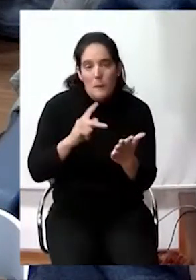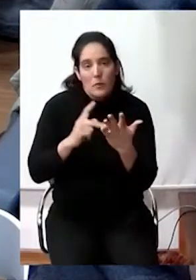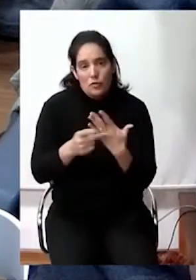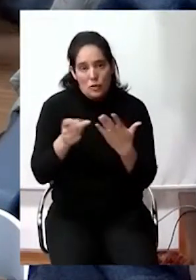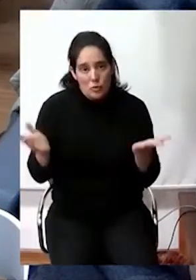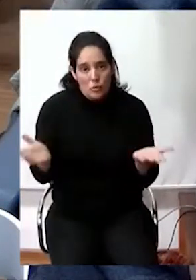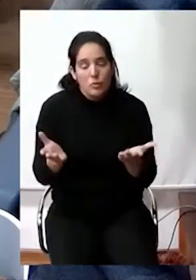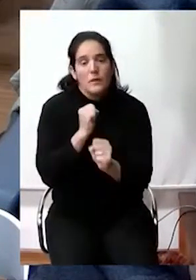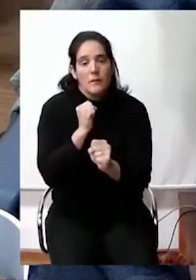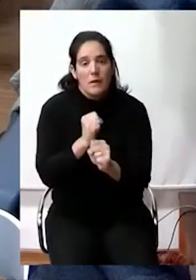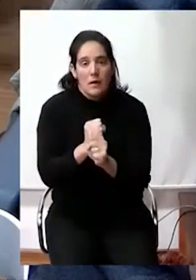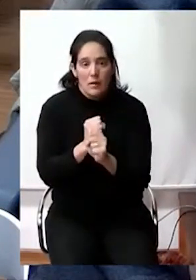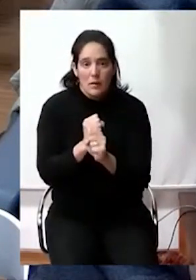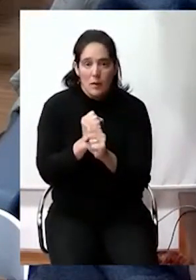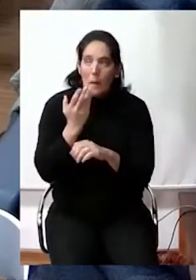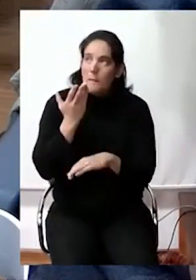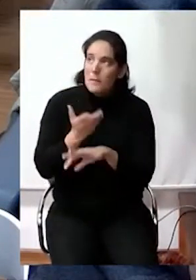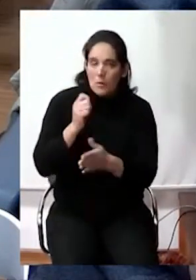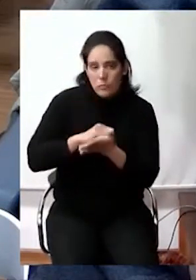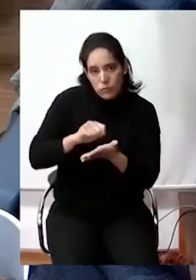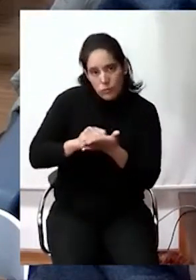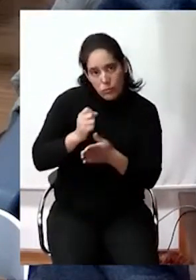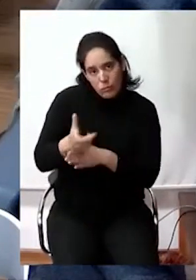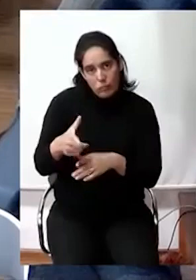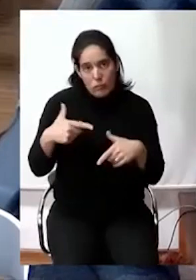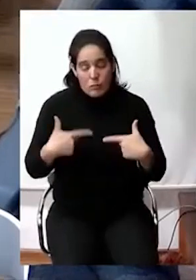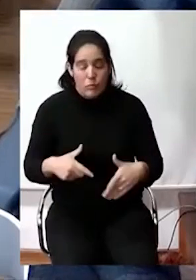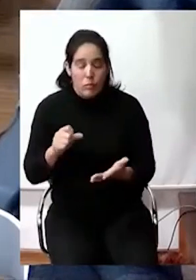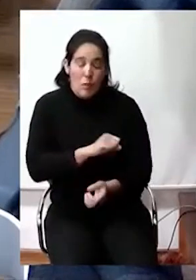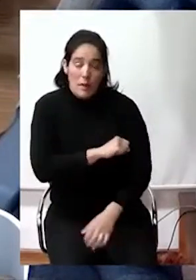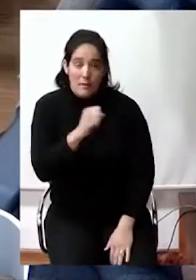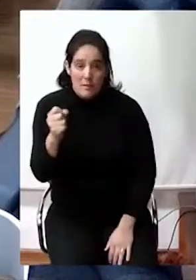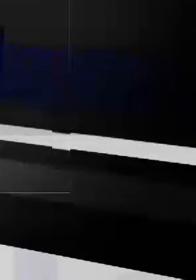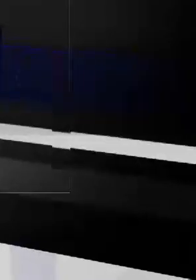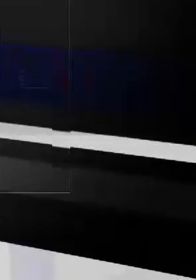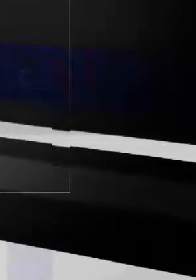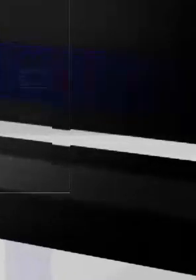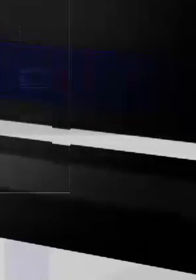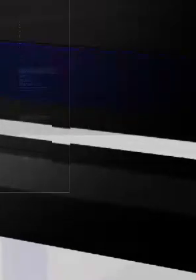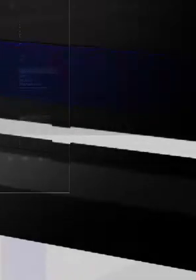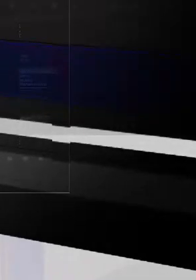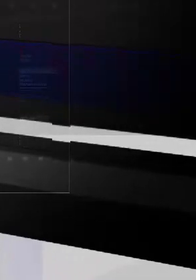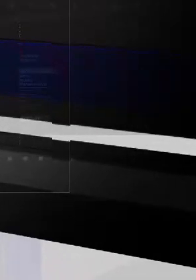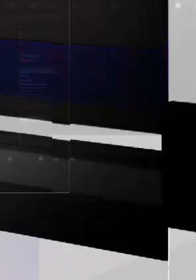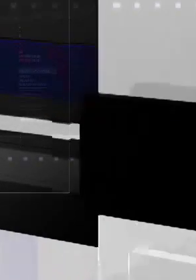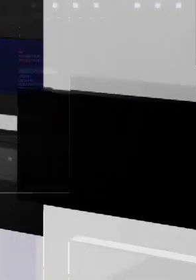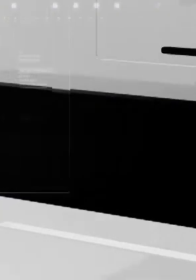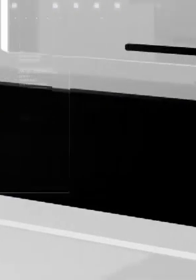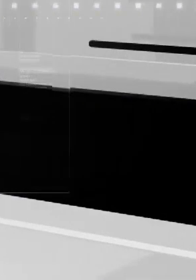este trabajo. Pido que mis palabras pasen al municipio de Libertad y a la prensa en general. Muchas gracias.